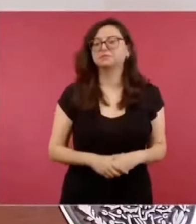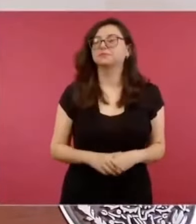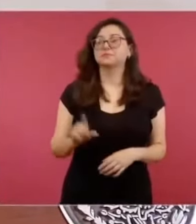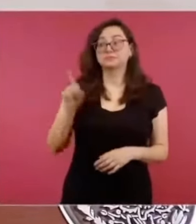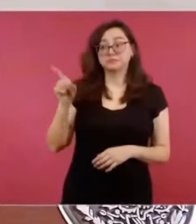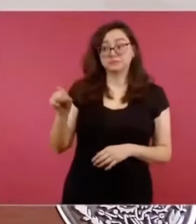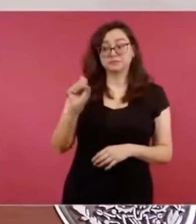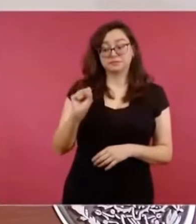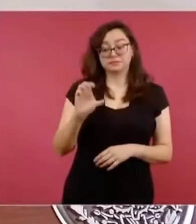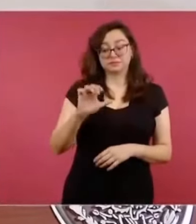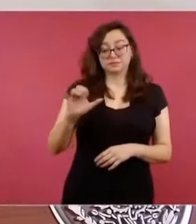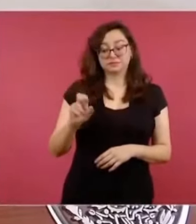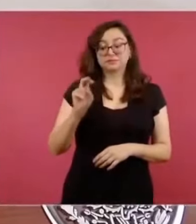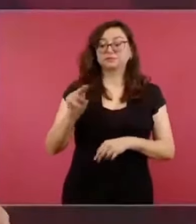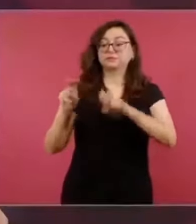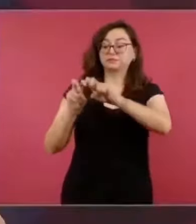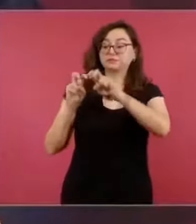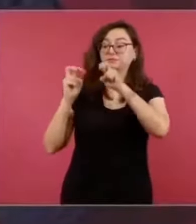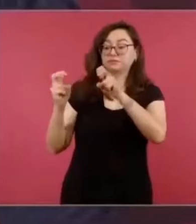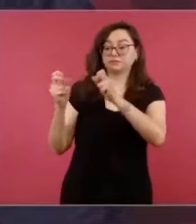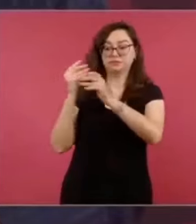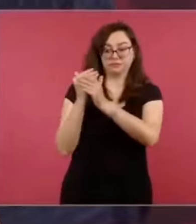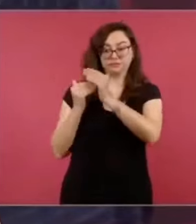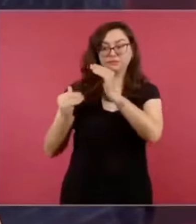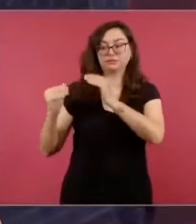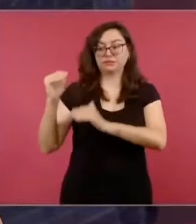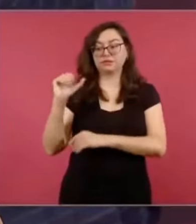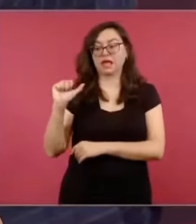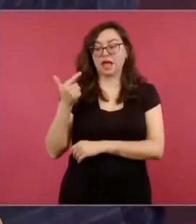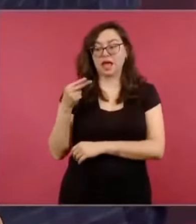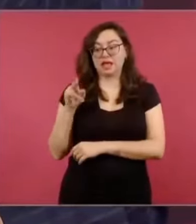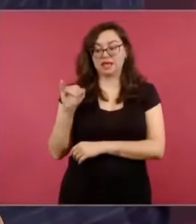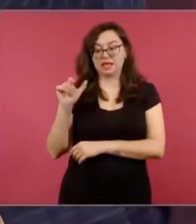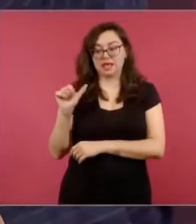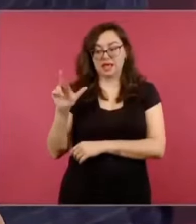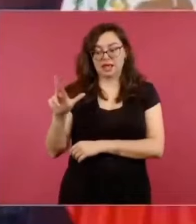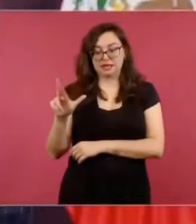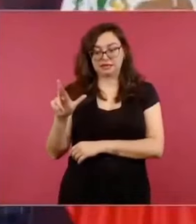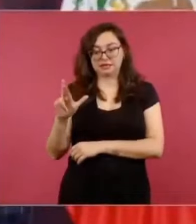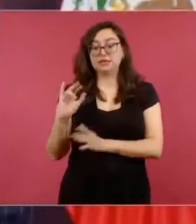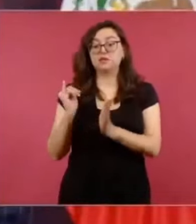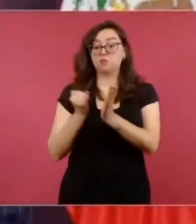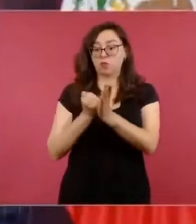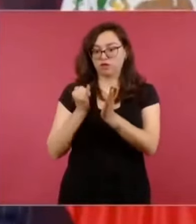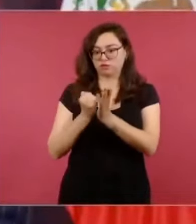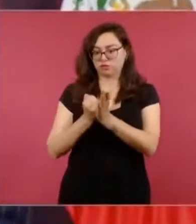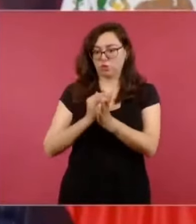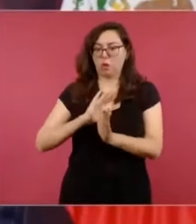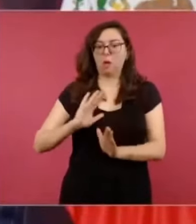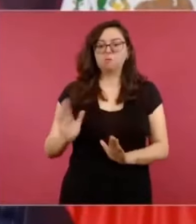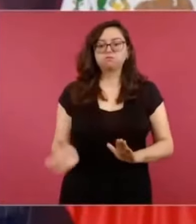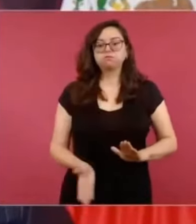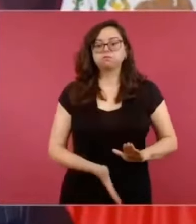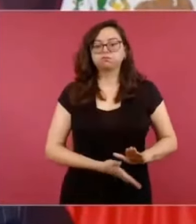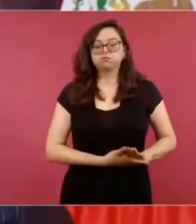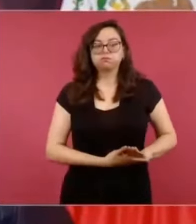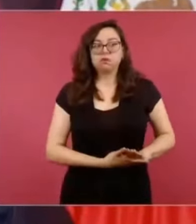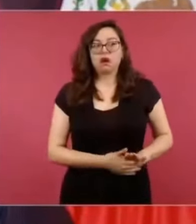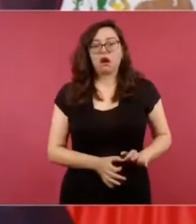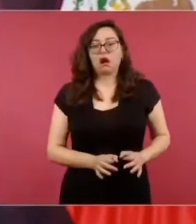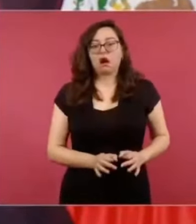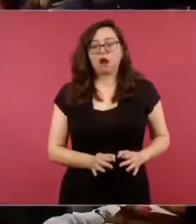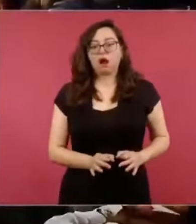de los impuestos fue el que